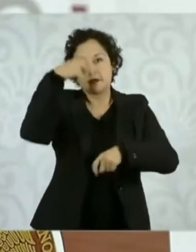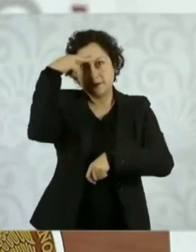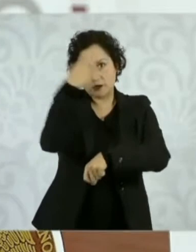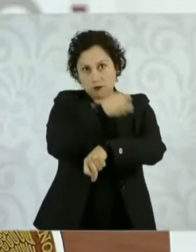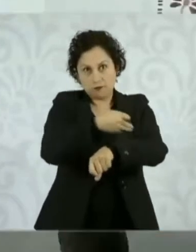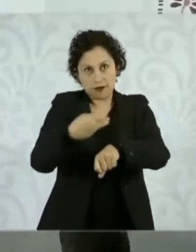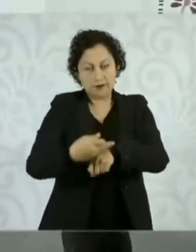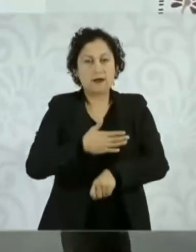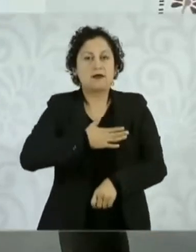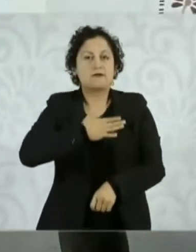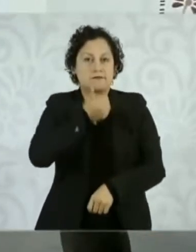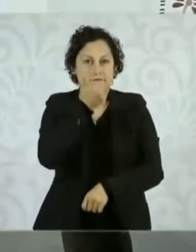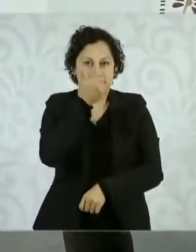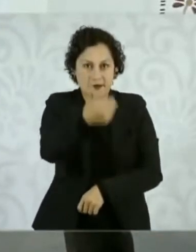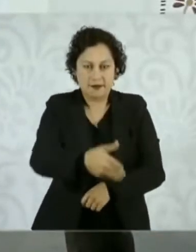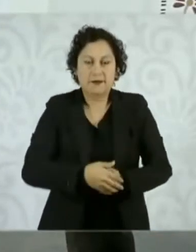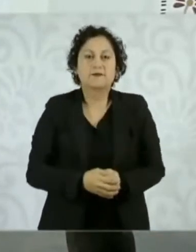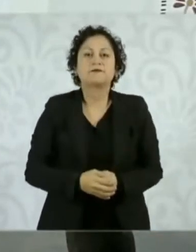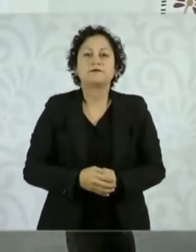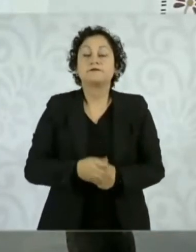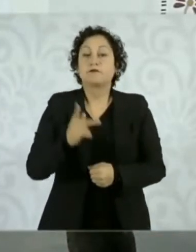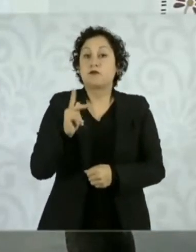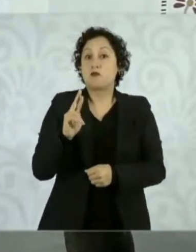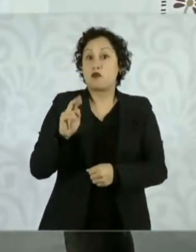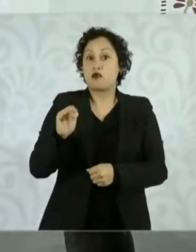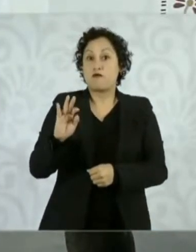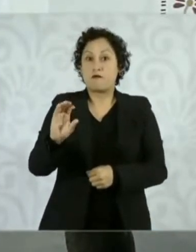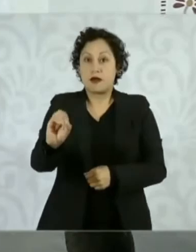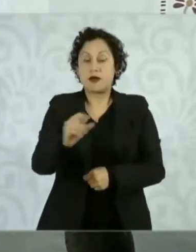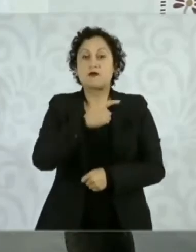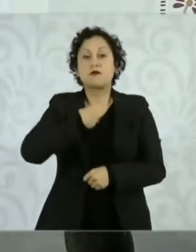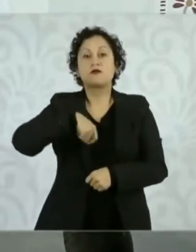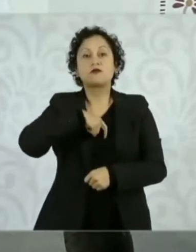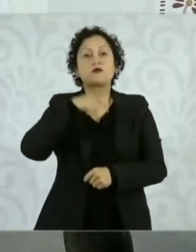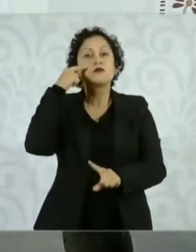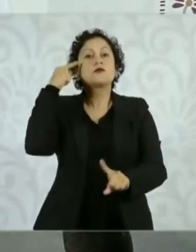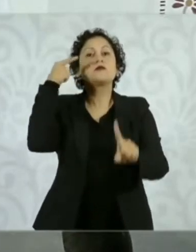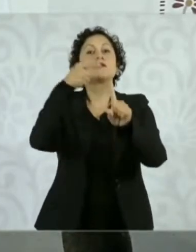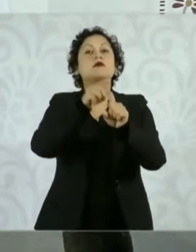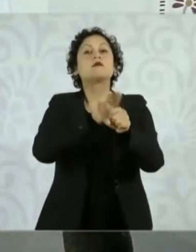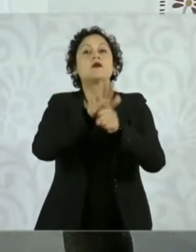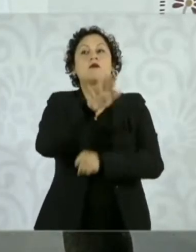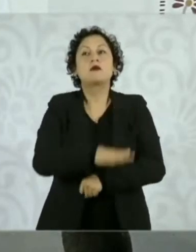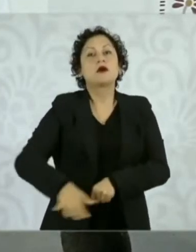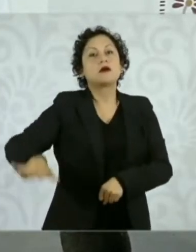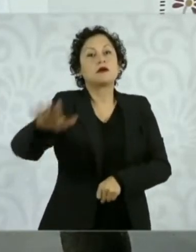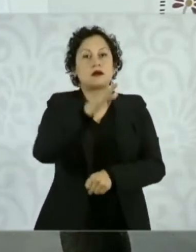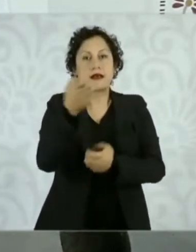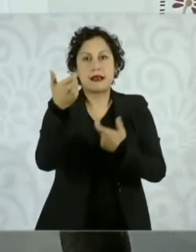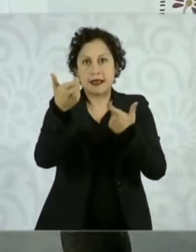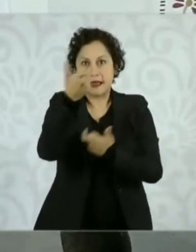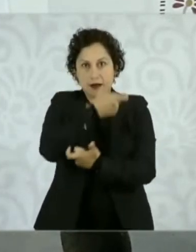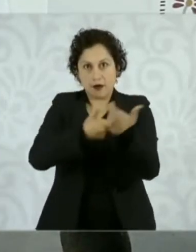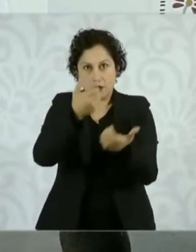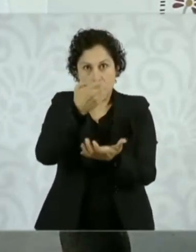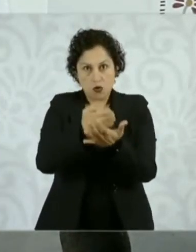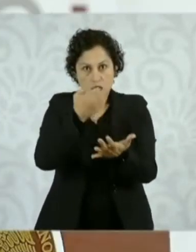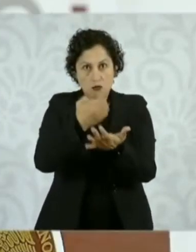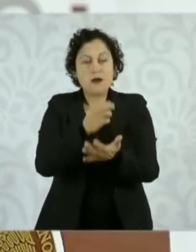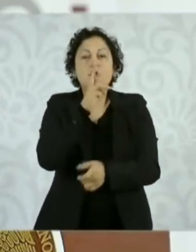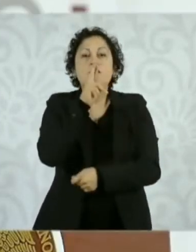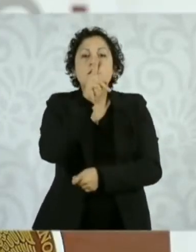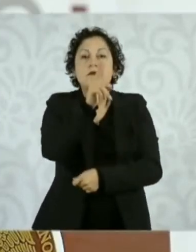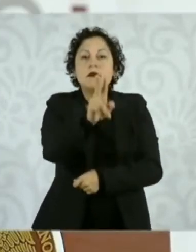En la Procuraduría Federal del Consumidor buscamos reducir el ciclo de la desigualdad y la precariedad económica y aportar en la construcción de un